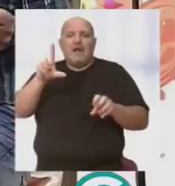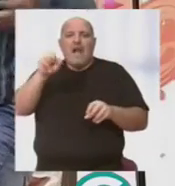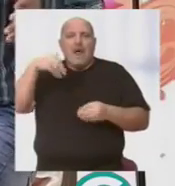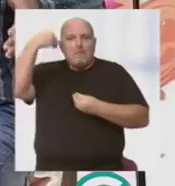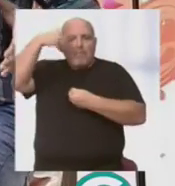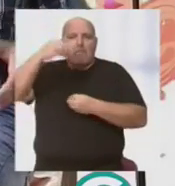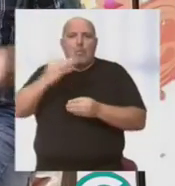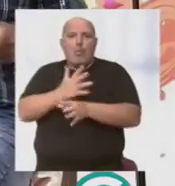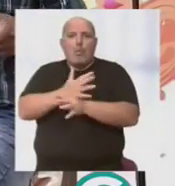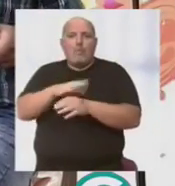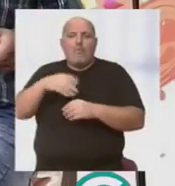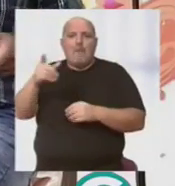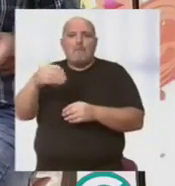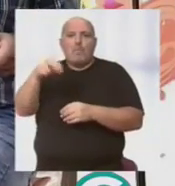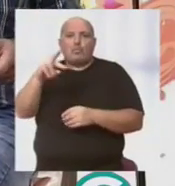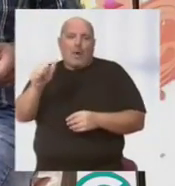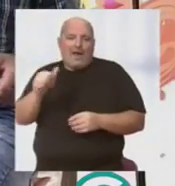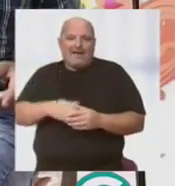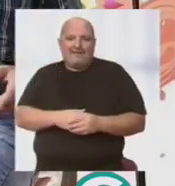Momias de Huete, Paguay, la Mutua.